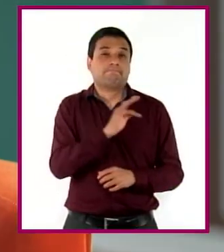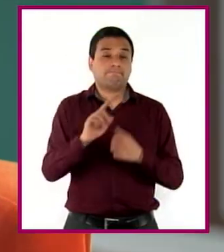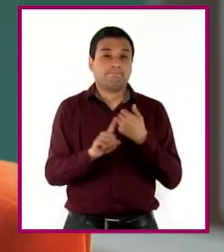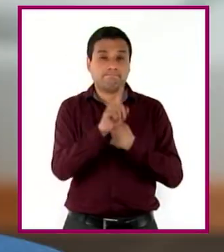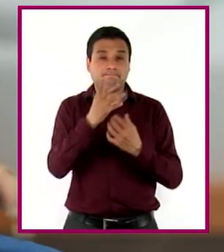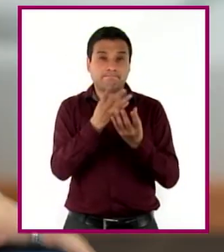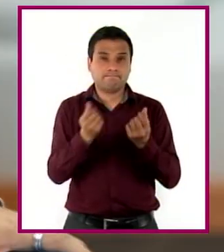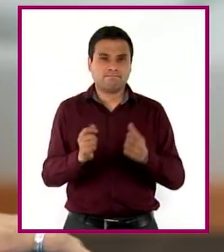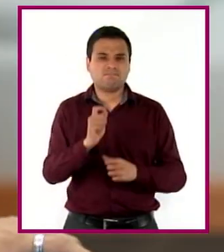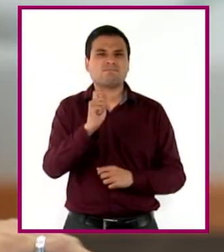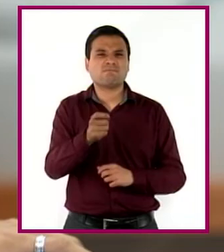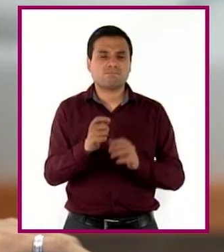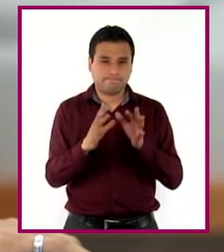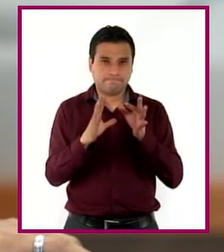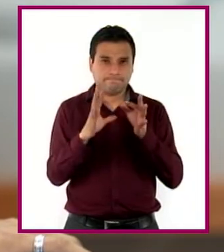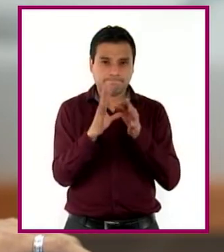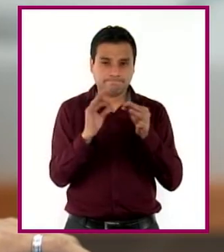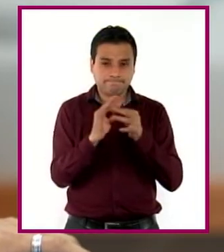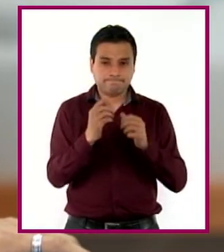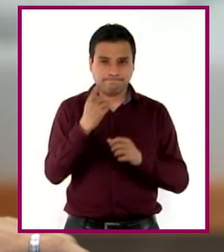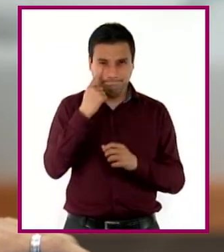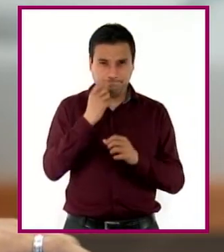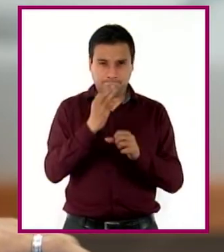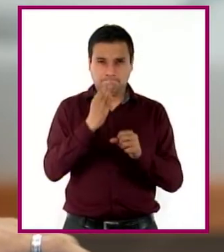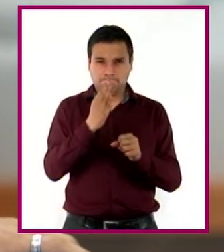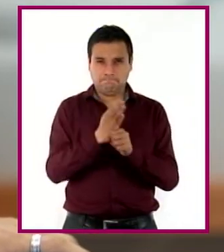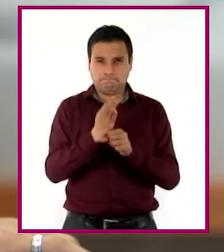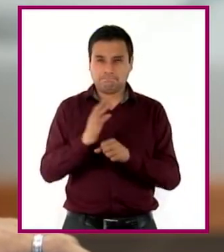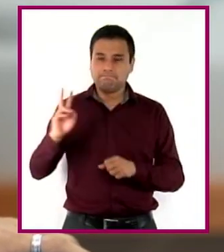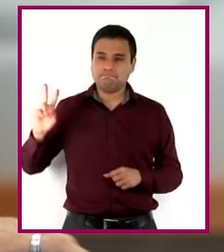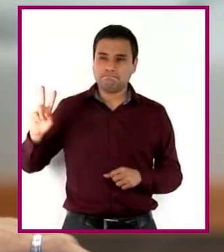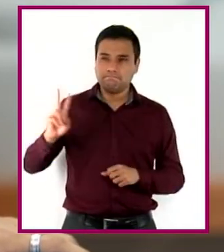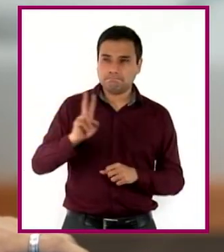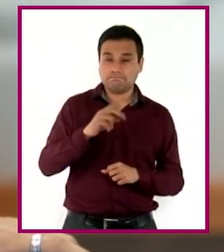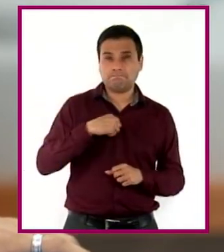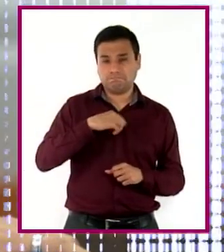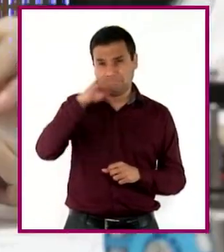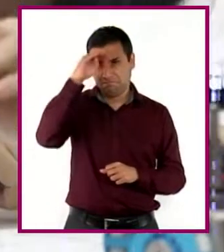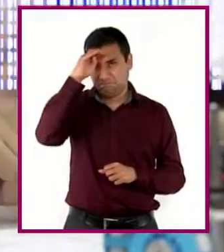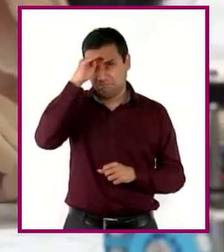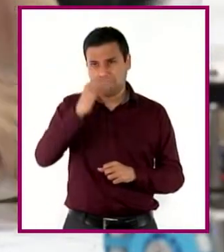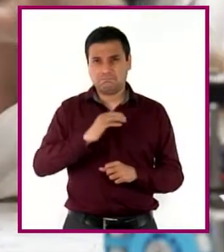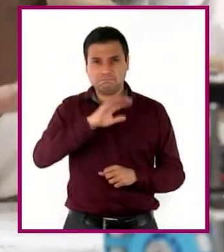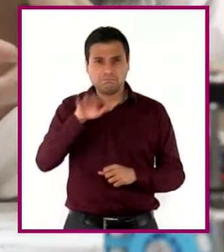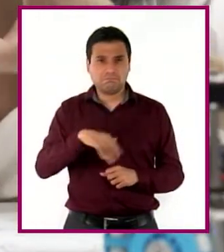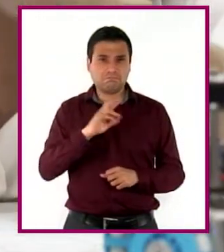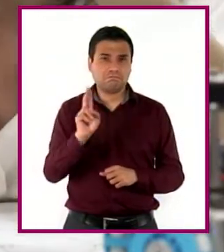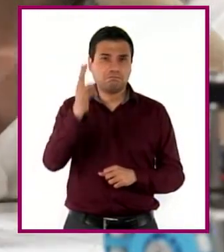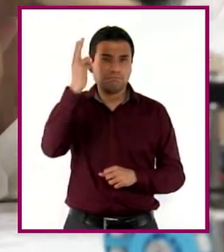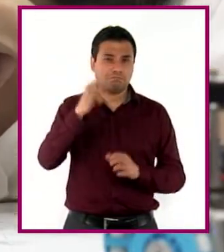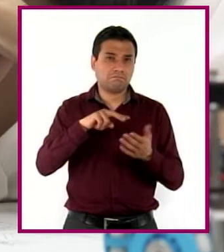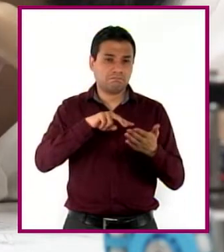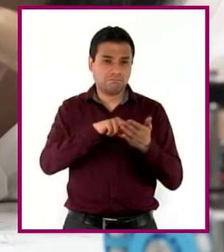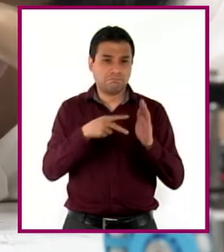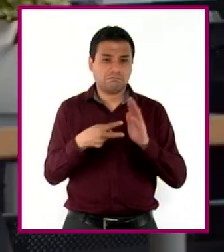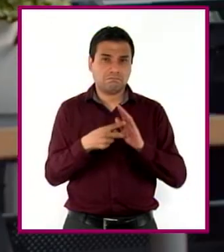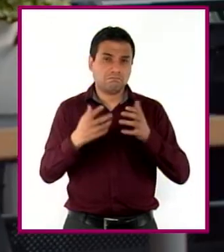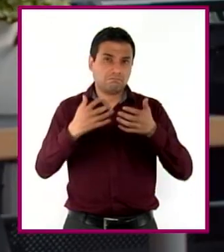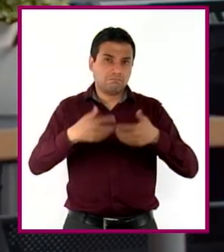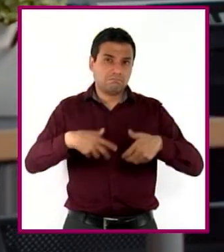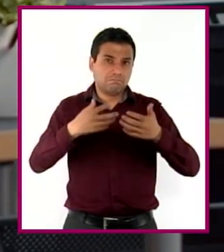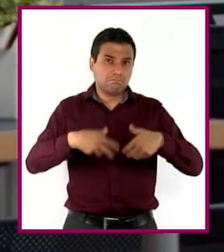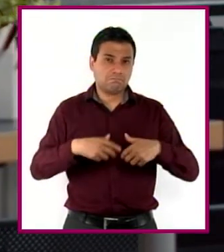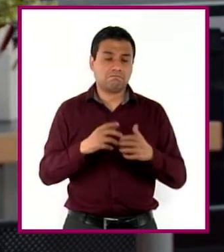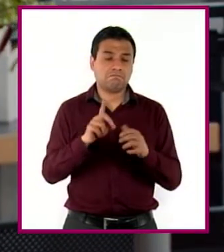A ver, cuéntame. Mira, ahorita que veníamos de regreso, pensé que podría buscarse ahí alguna universidad que ofrezca ingeniería industrial en